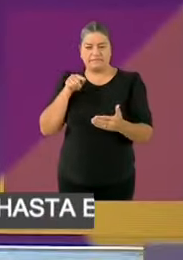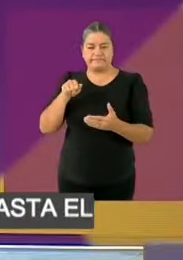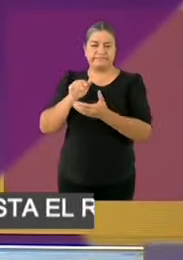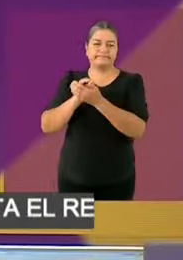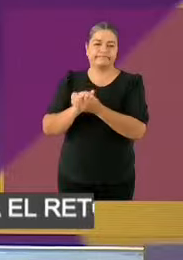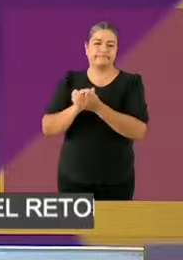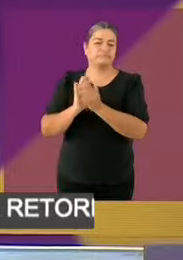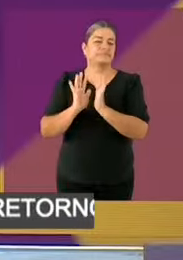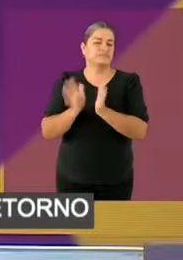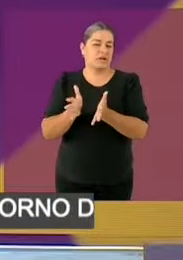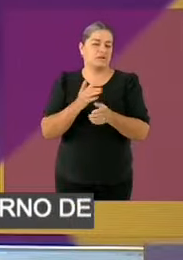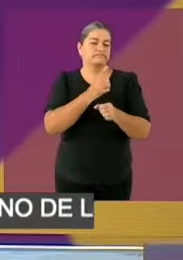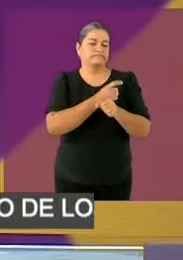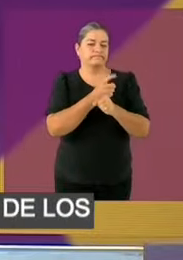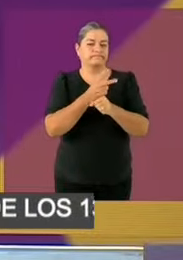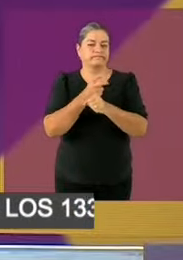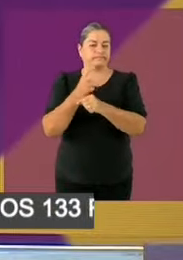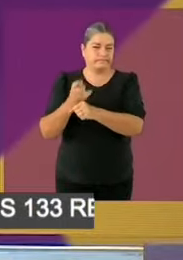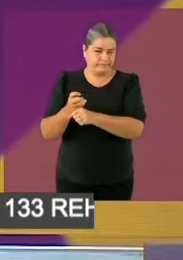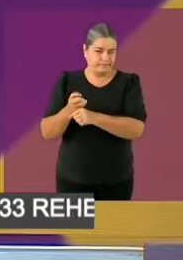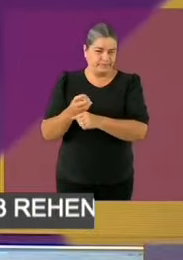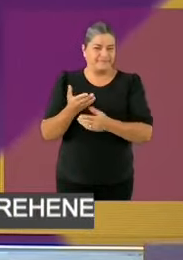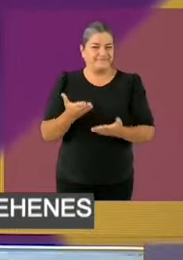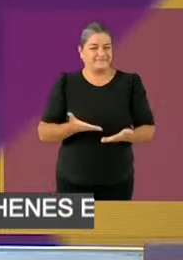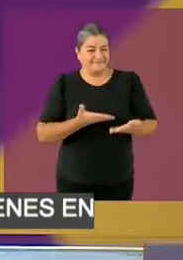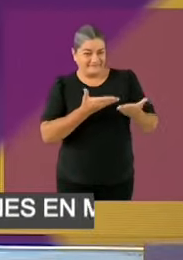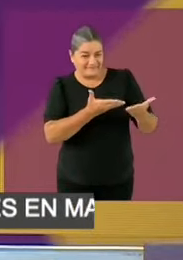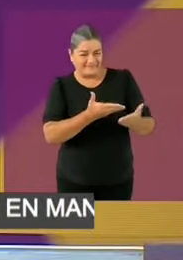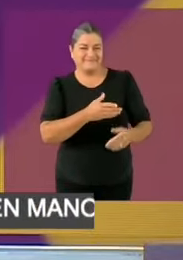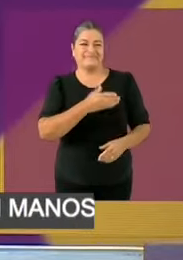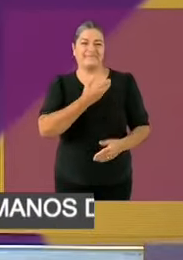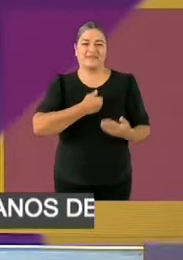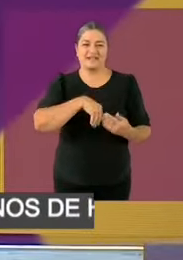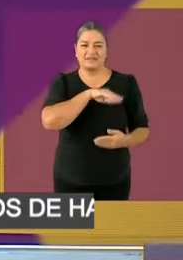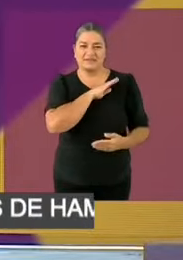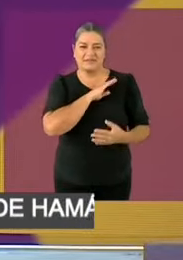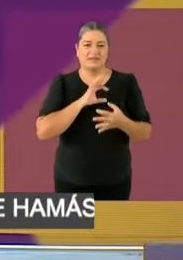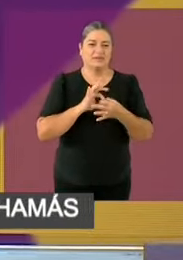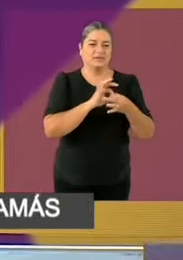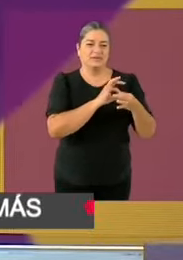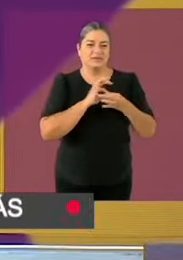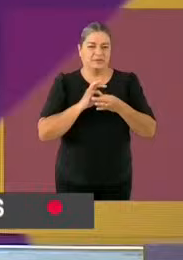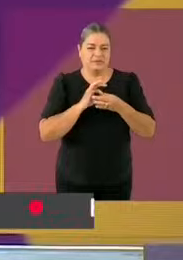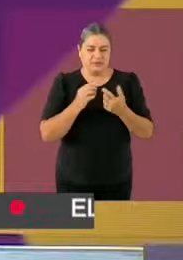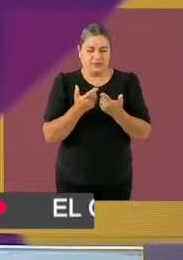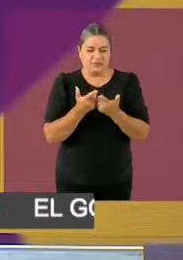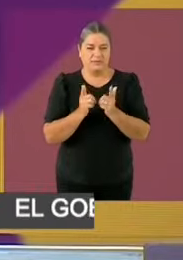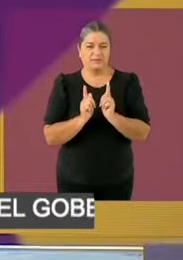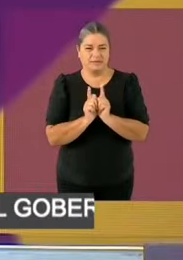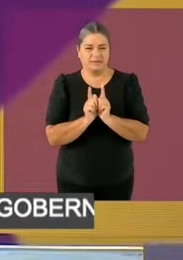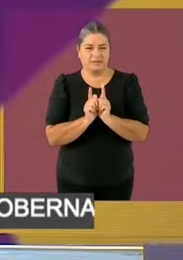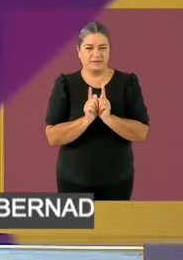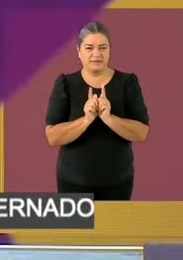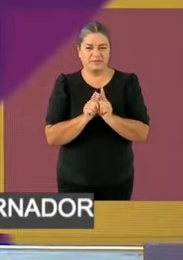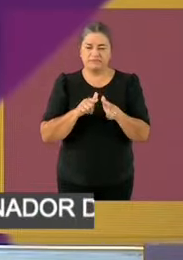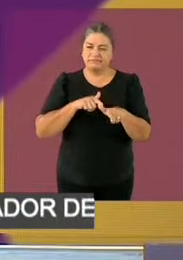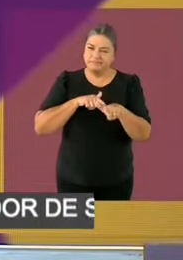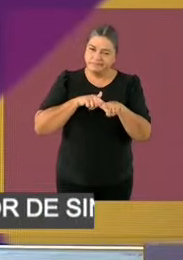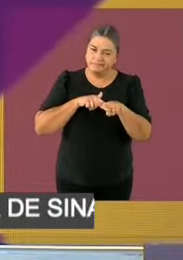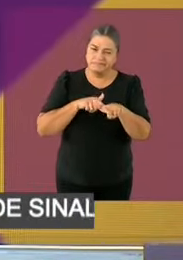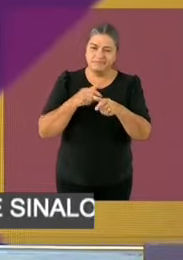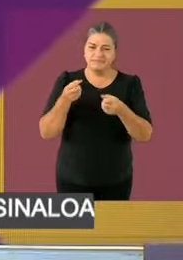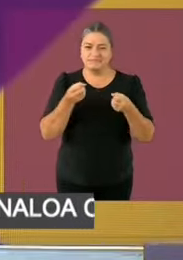Dampardo, candidata de la coalición. Sigamos haciendo historia, integrada por los partidos que están con nosotros hoy, con los partidos